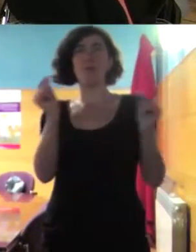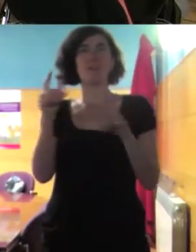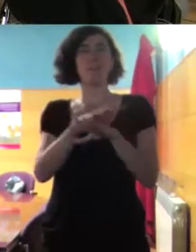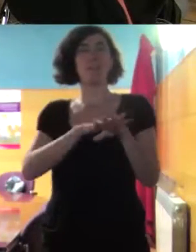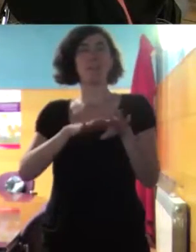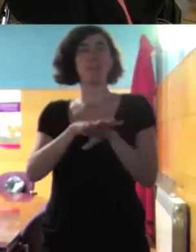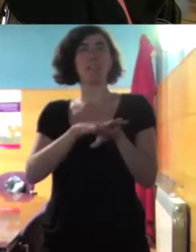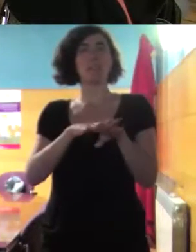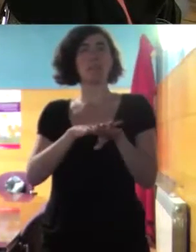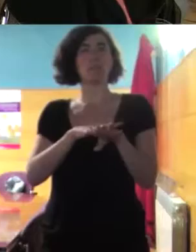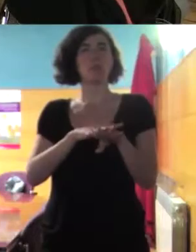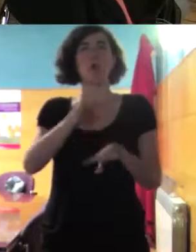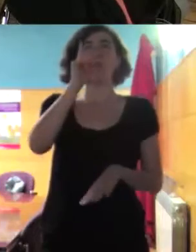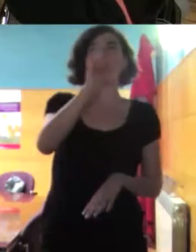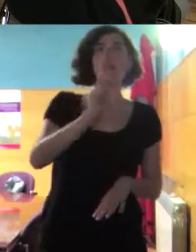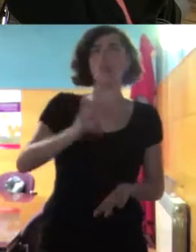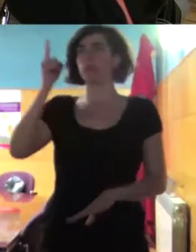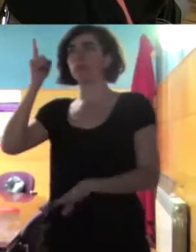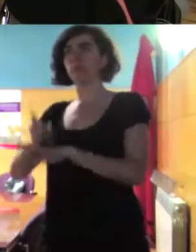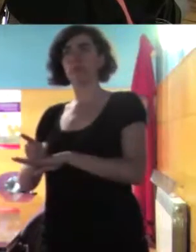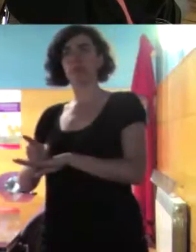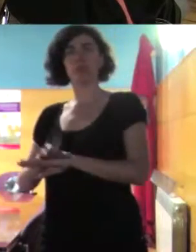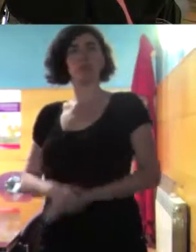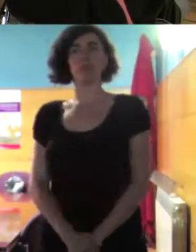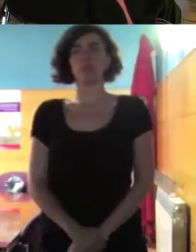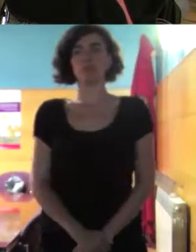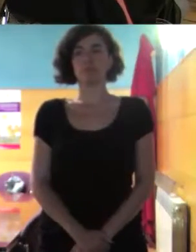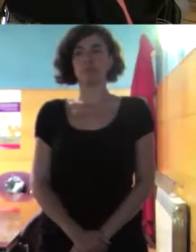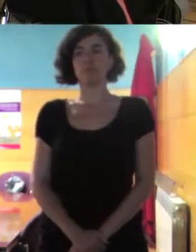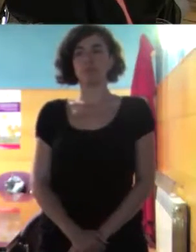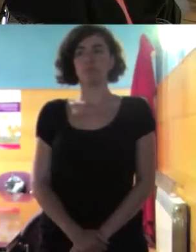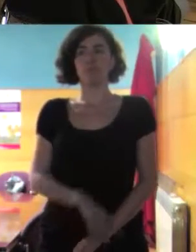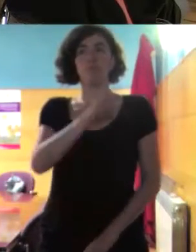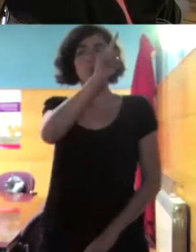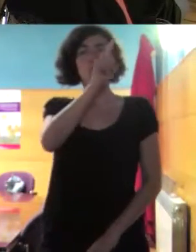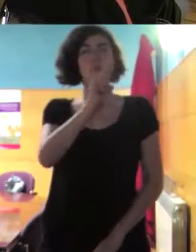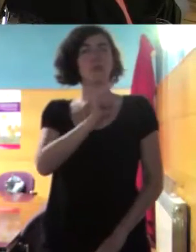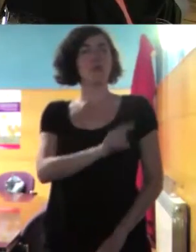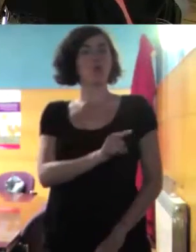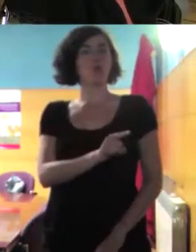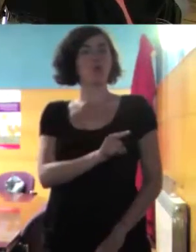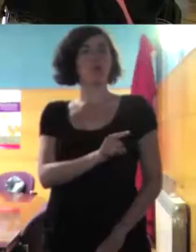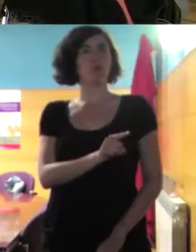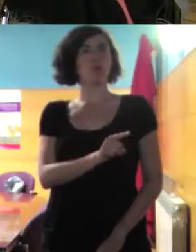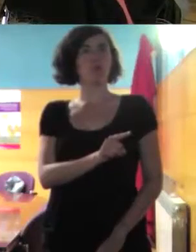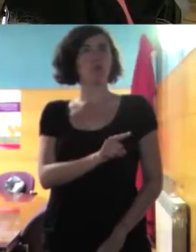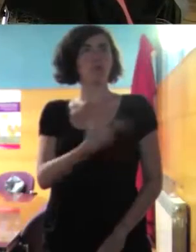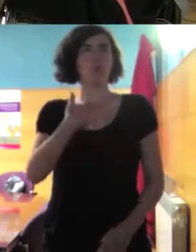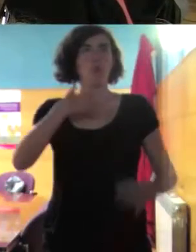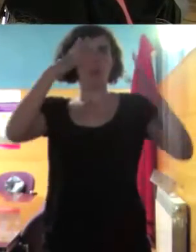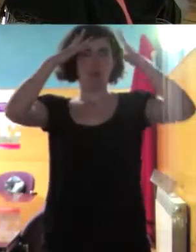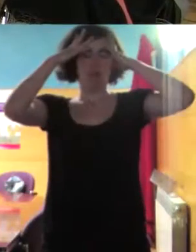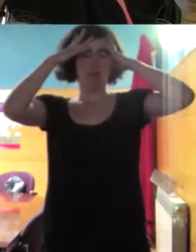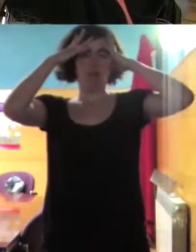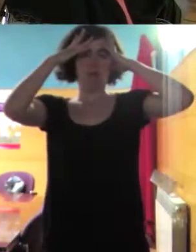de prohibición e imposición es decir aquello que entendemos una prohibición pues bueno nos llevamos las manos a la